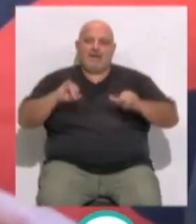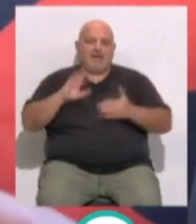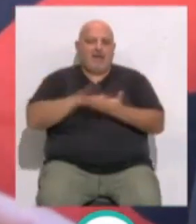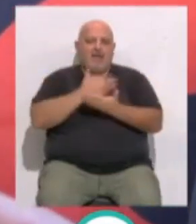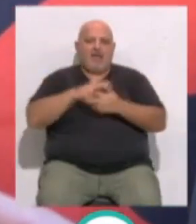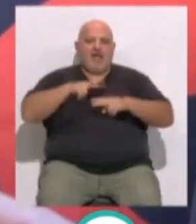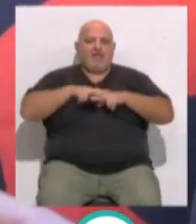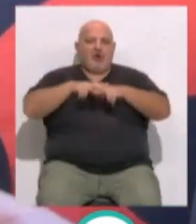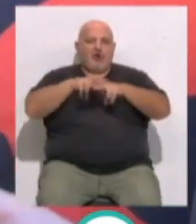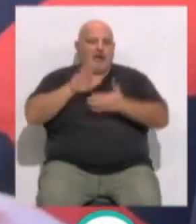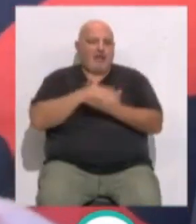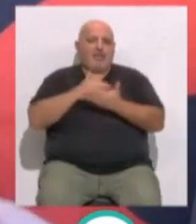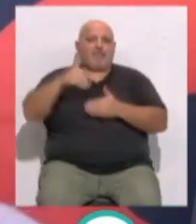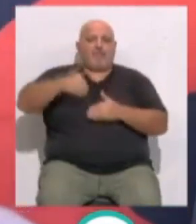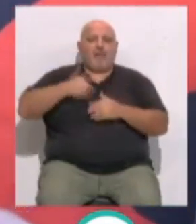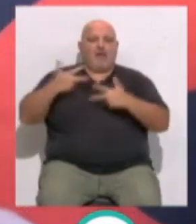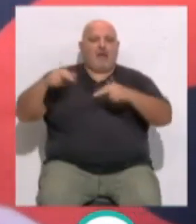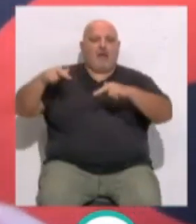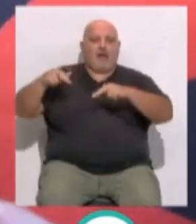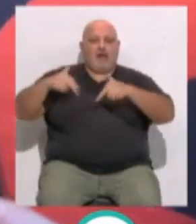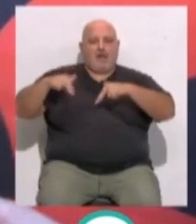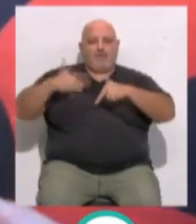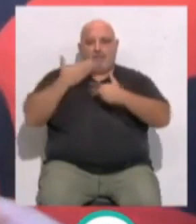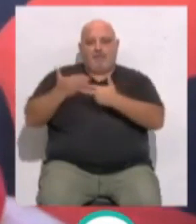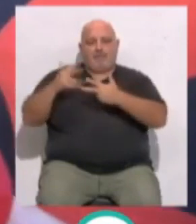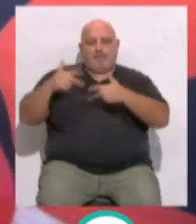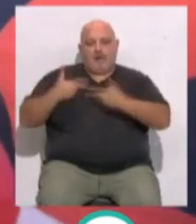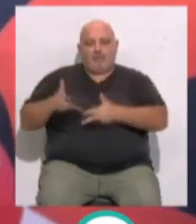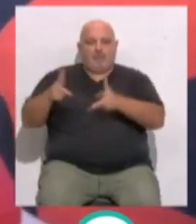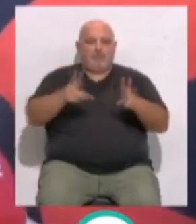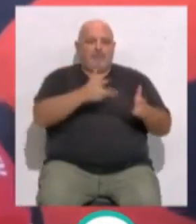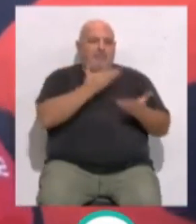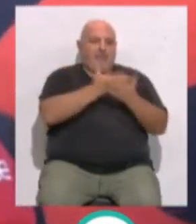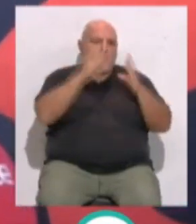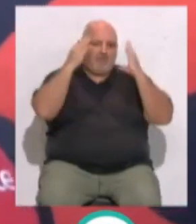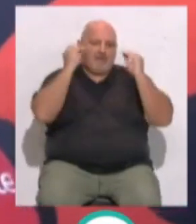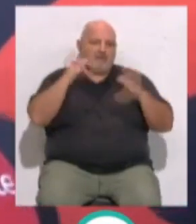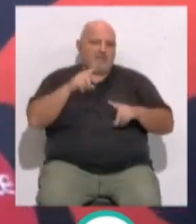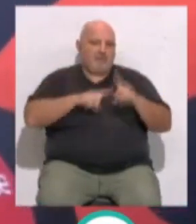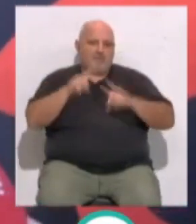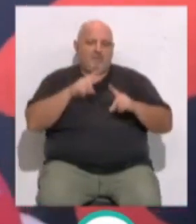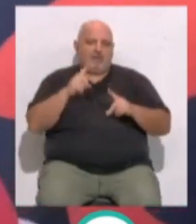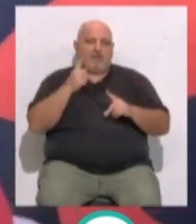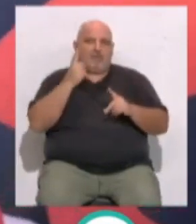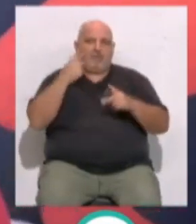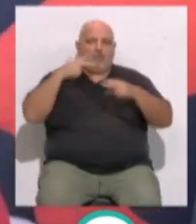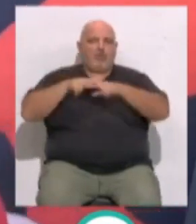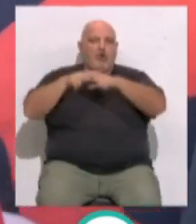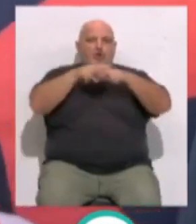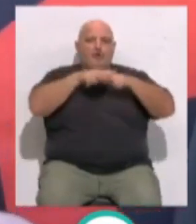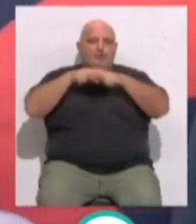aquellos que lo pidan previamente... ...que pidan la autorización a Guardia Civil y mejor así no tengamos ningún problema... ...luego de tener que interceptar